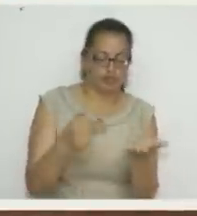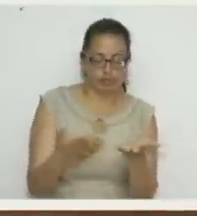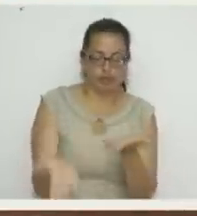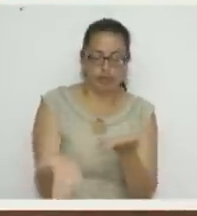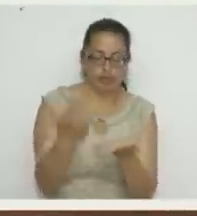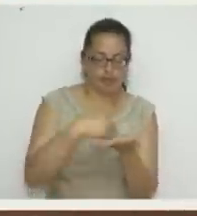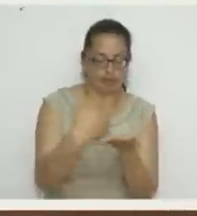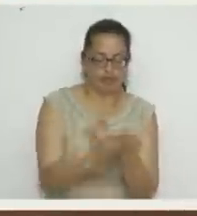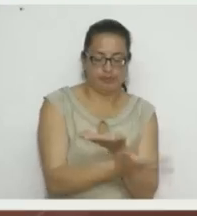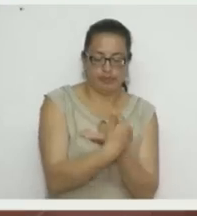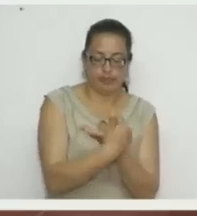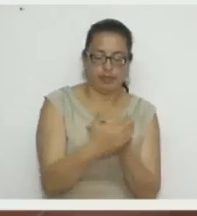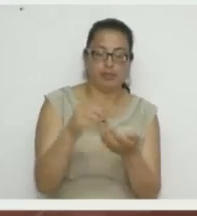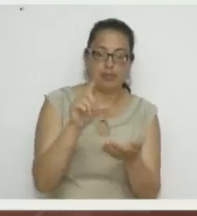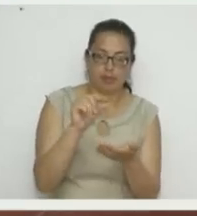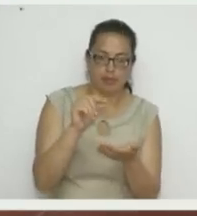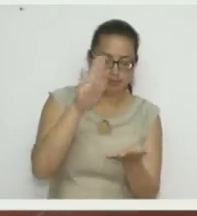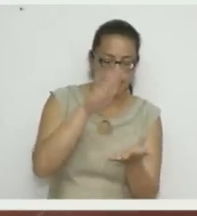Acá podemos...